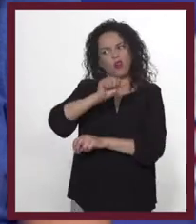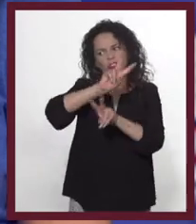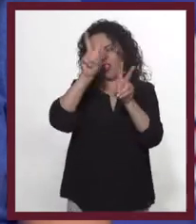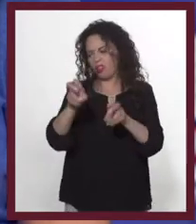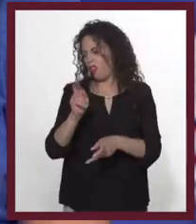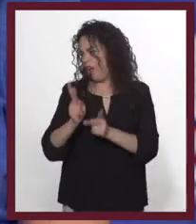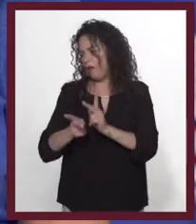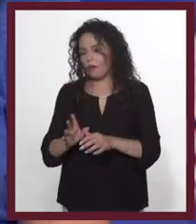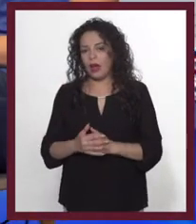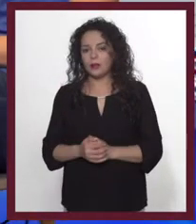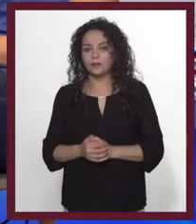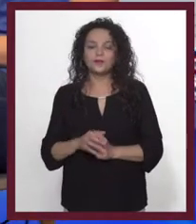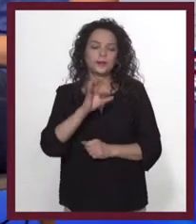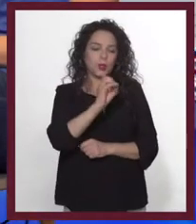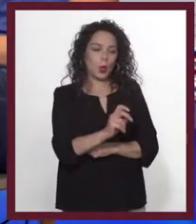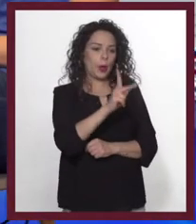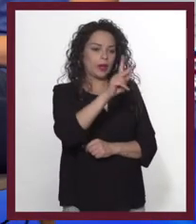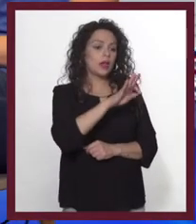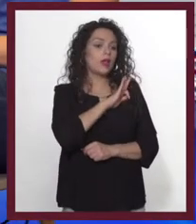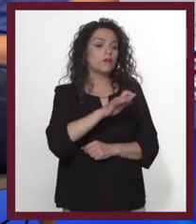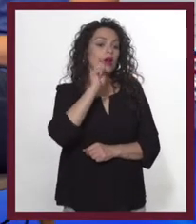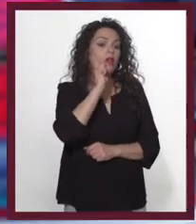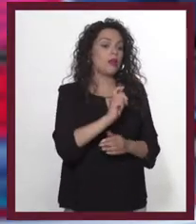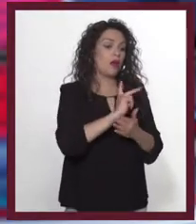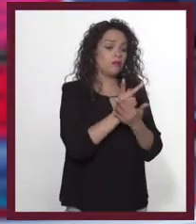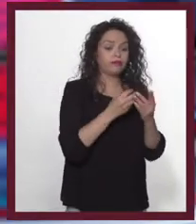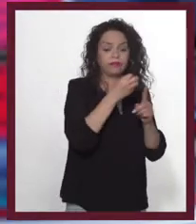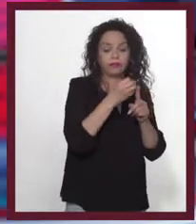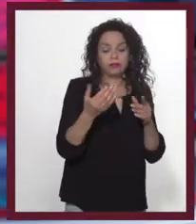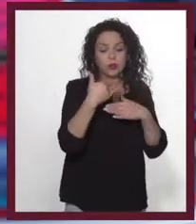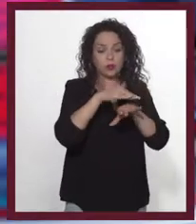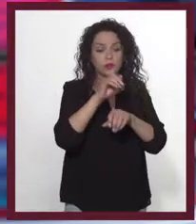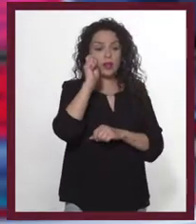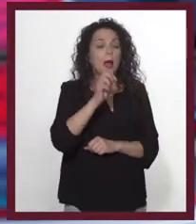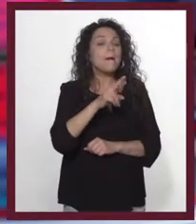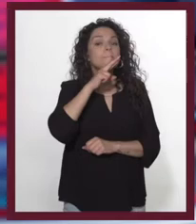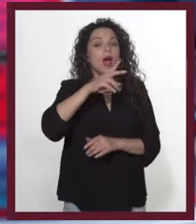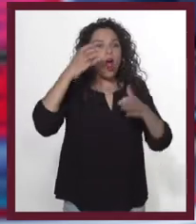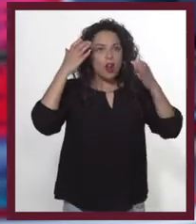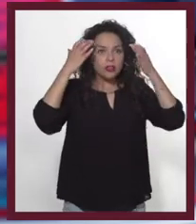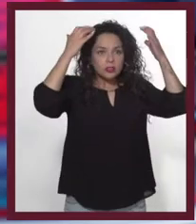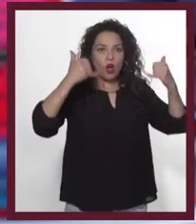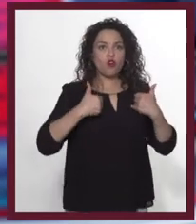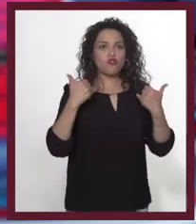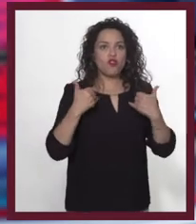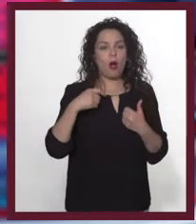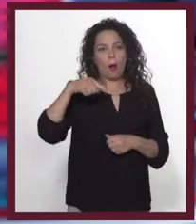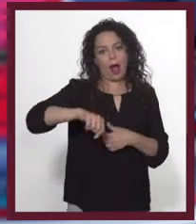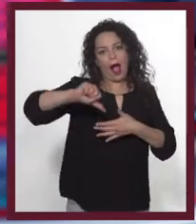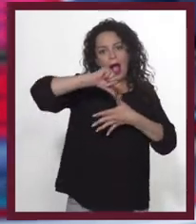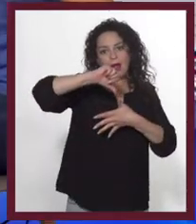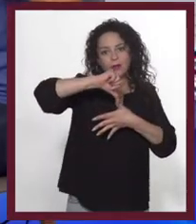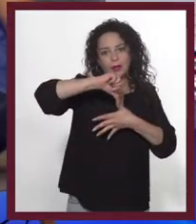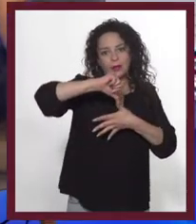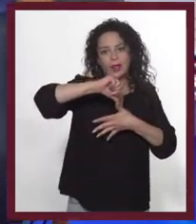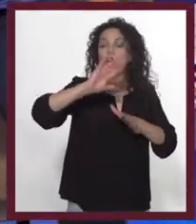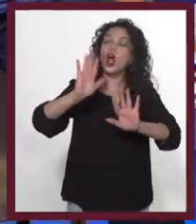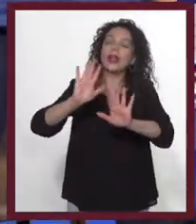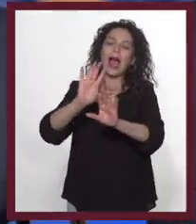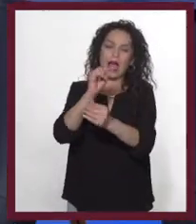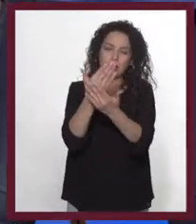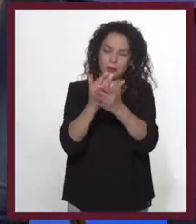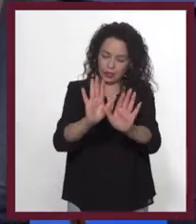prefiero cambiar de tema. Bueno, en tal caso podemos hacer un programa completo sobre los mejores chefs jóvenes de Latinoamérica.